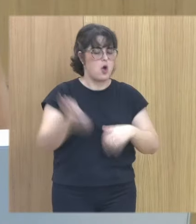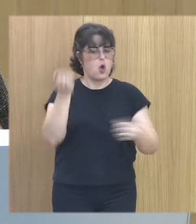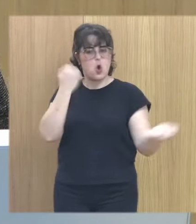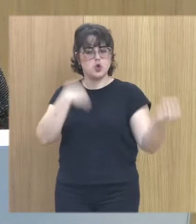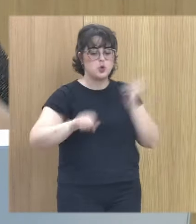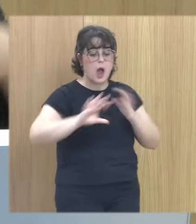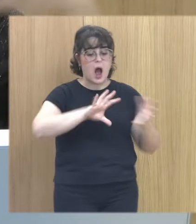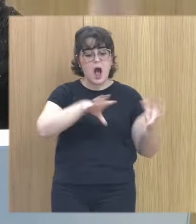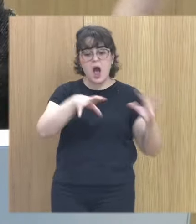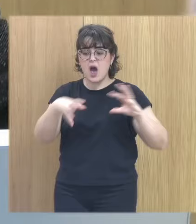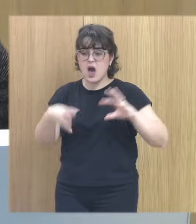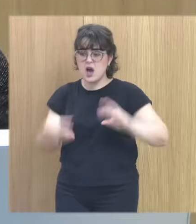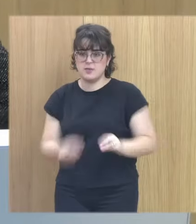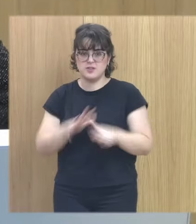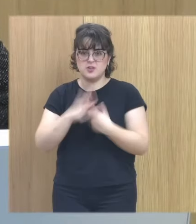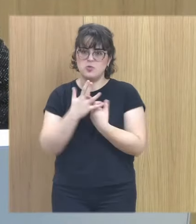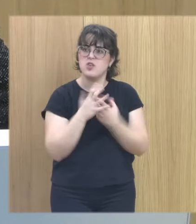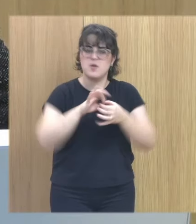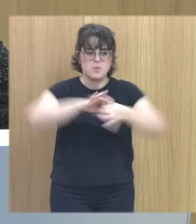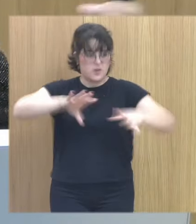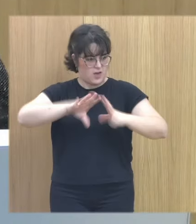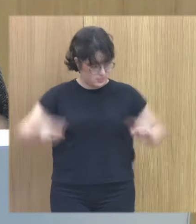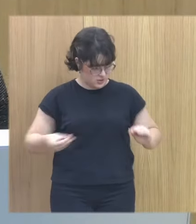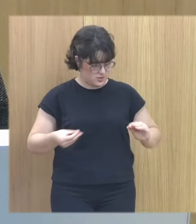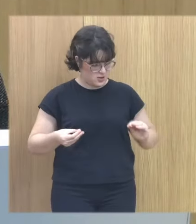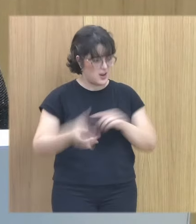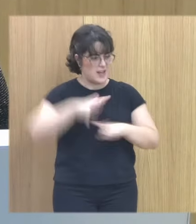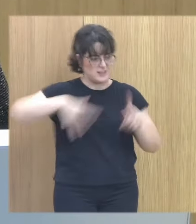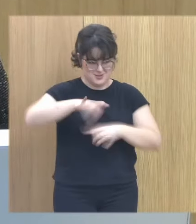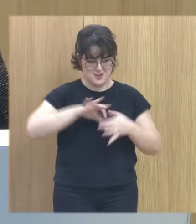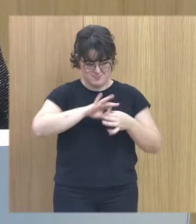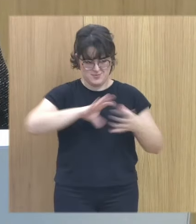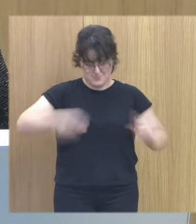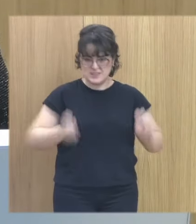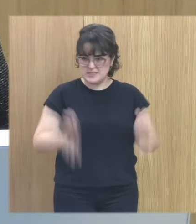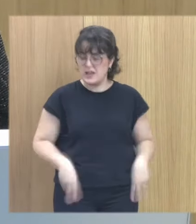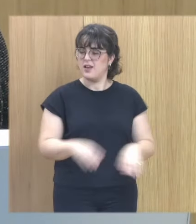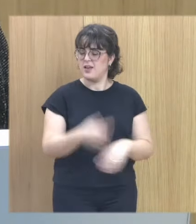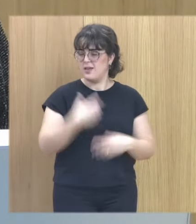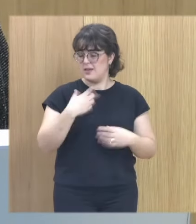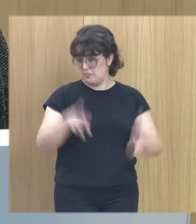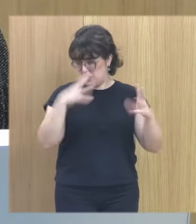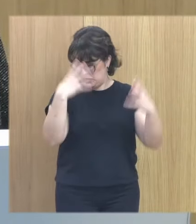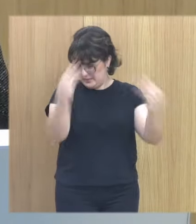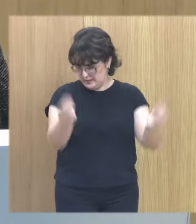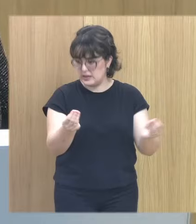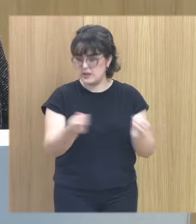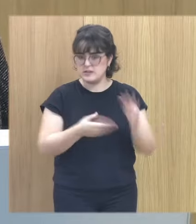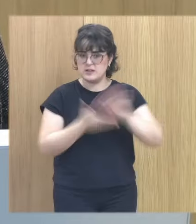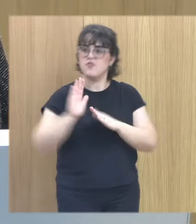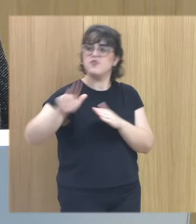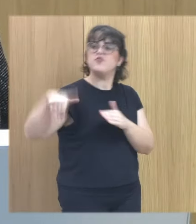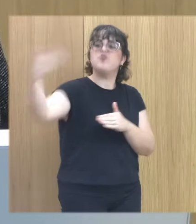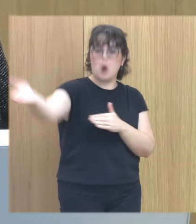adaptativa a extremos desadaptativos espero que se entienda la formulación que estoy dando externalizar es sacarlo